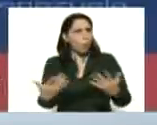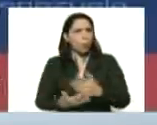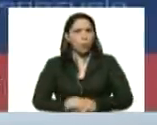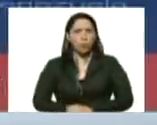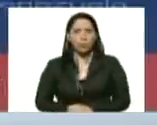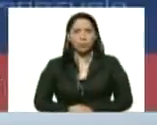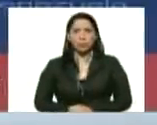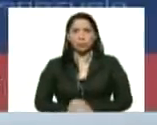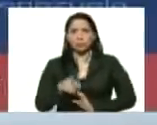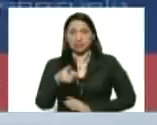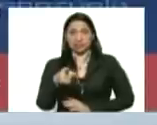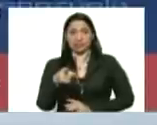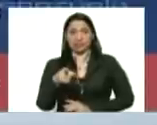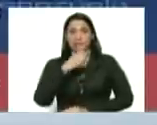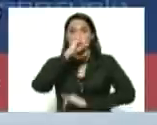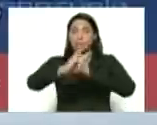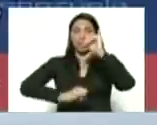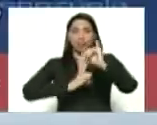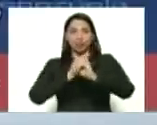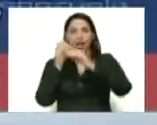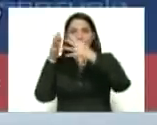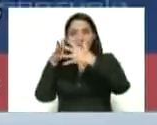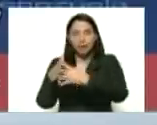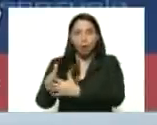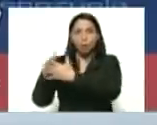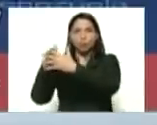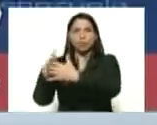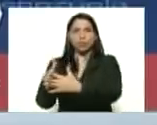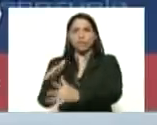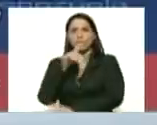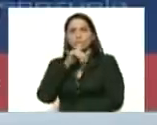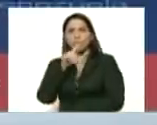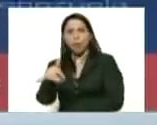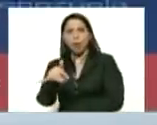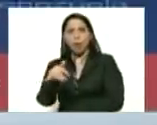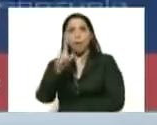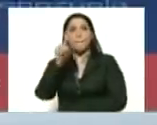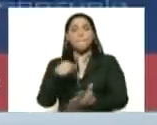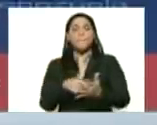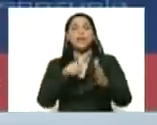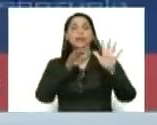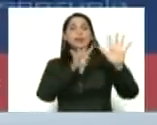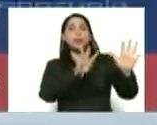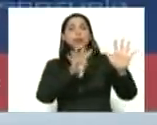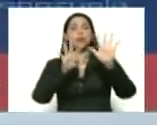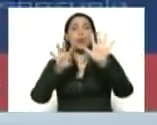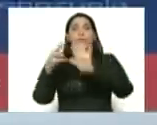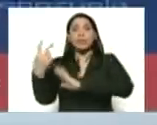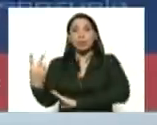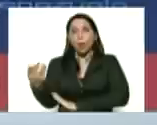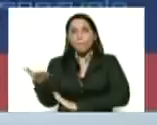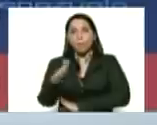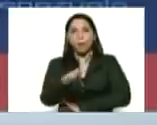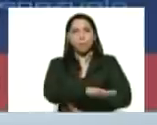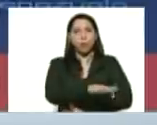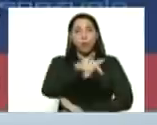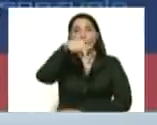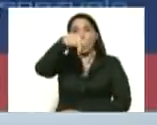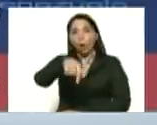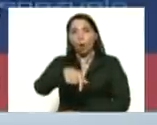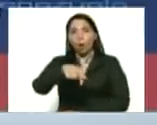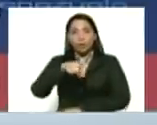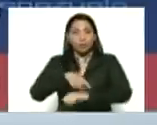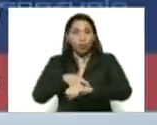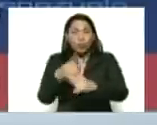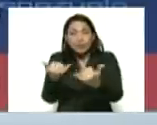esta página internacional. Estados Unidos reporta 1.992 fallecidos. Hoy, a esta